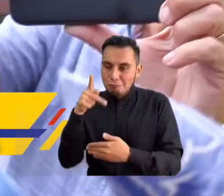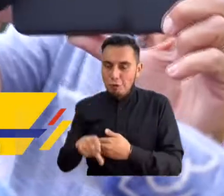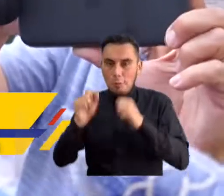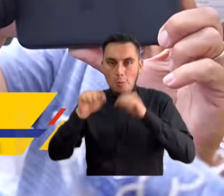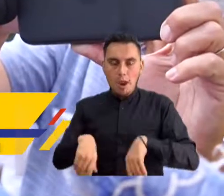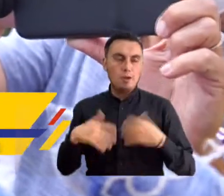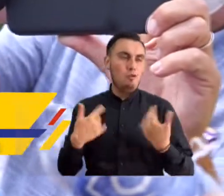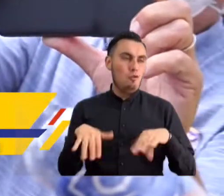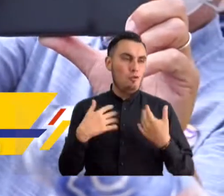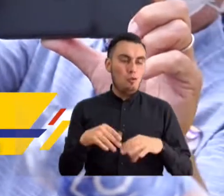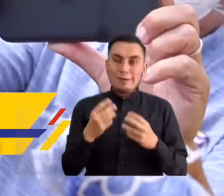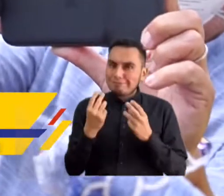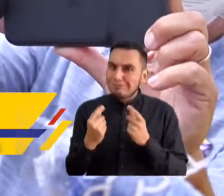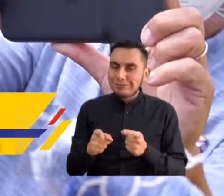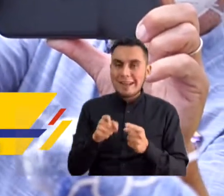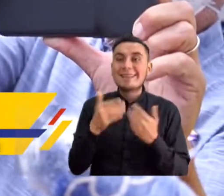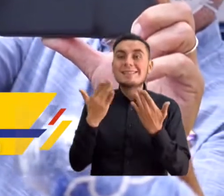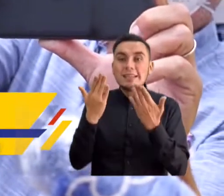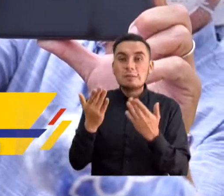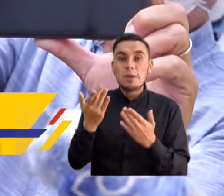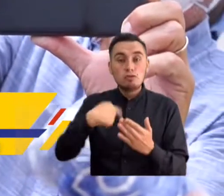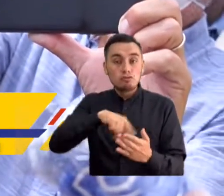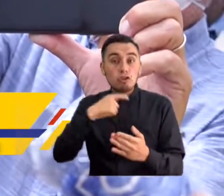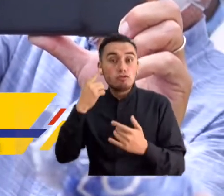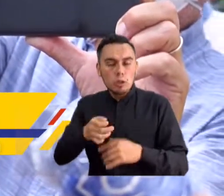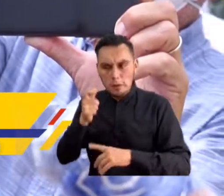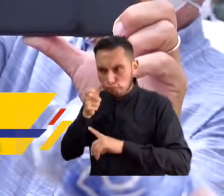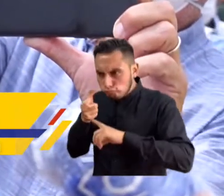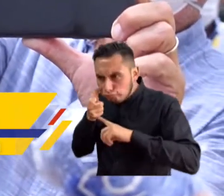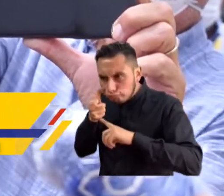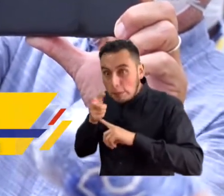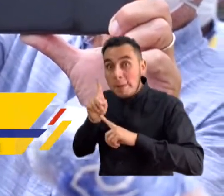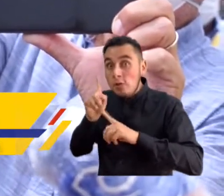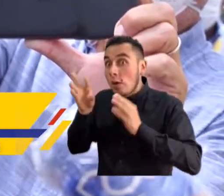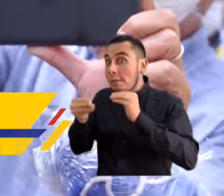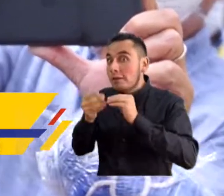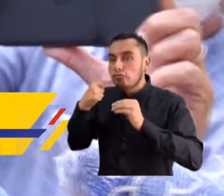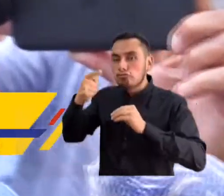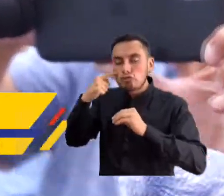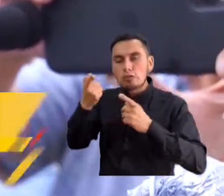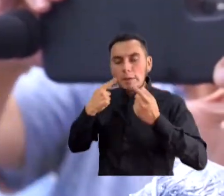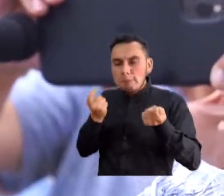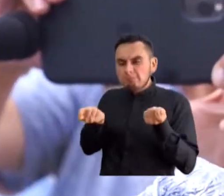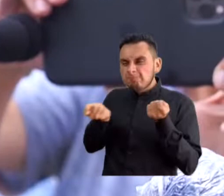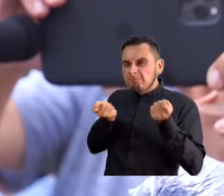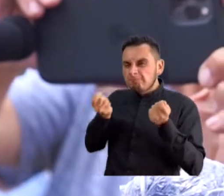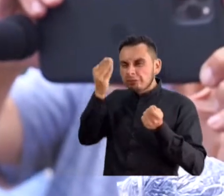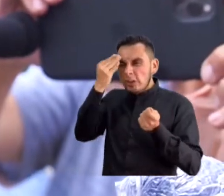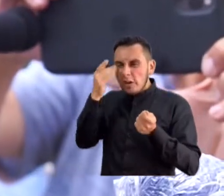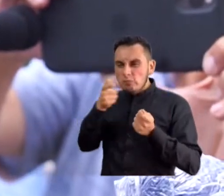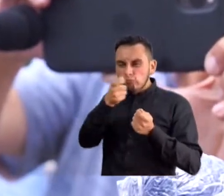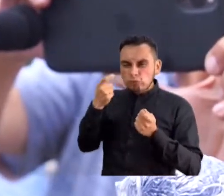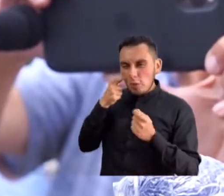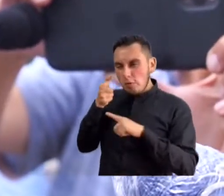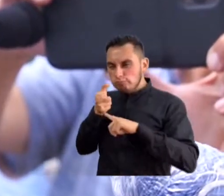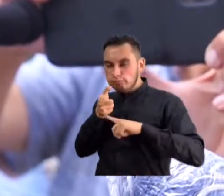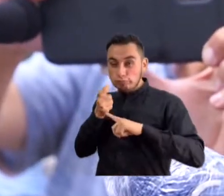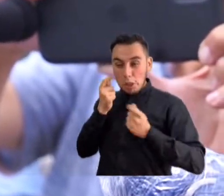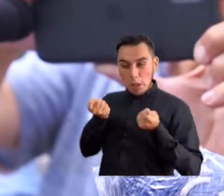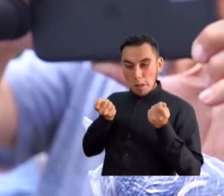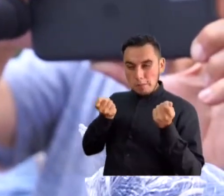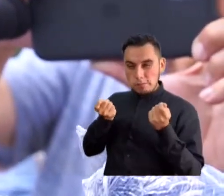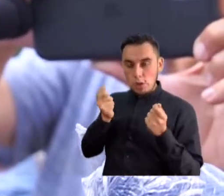lo antes posible, porque no solamente le ponemos la lupa, sino estamos poniéndole nuestro control preventivo y